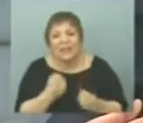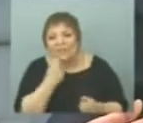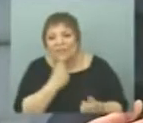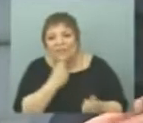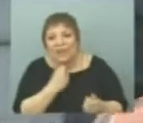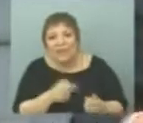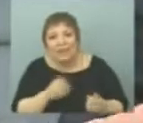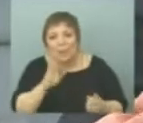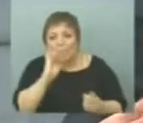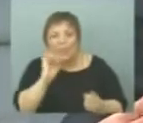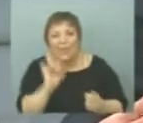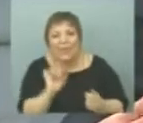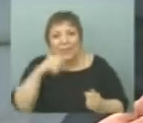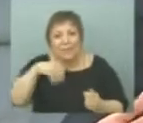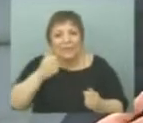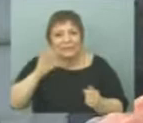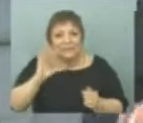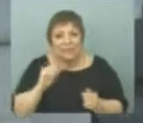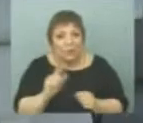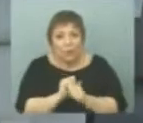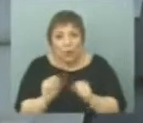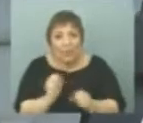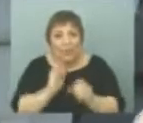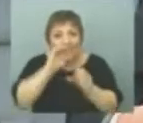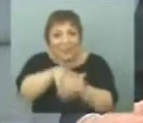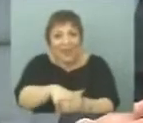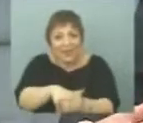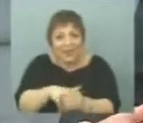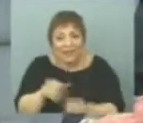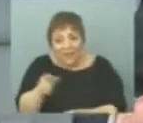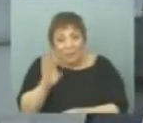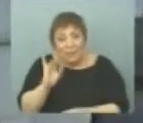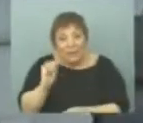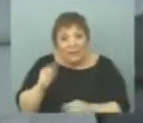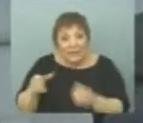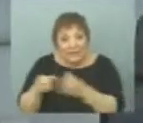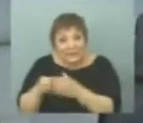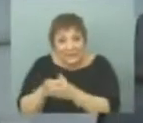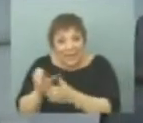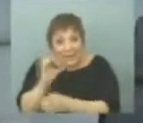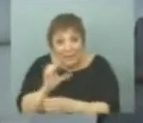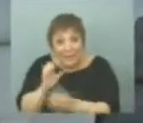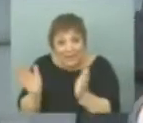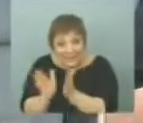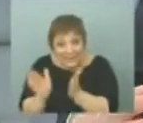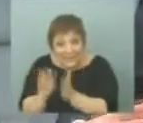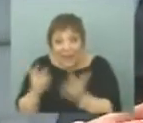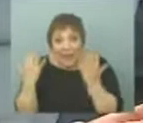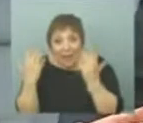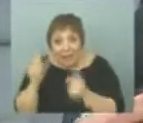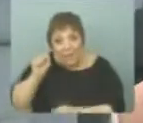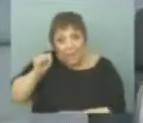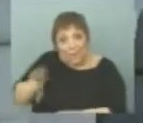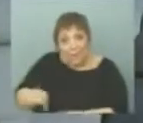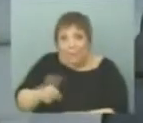faltando a las pymes. Las pymes no acceden a eso. Y las pymes son muy importantes, ¿por qué? Porque la mayor generación de mano de obra son de las